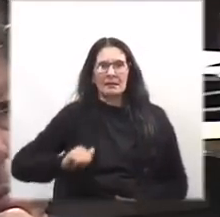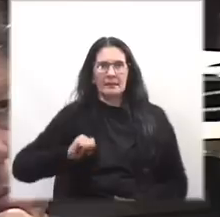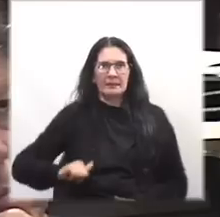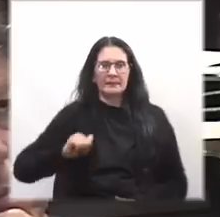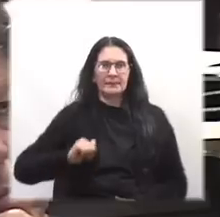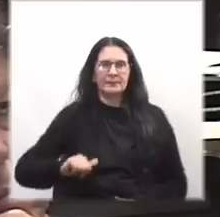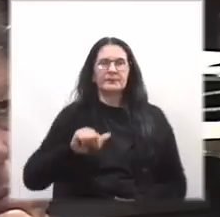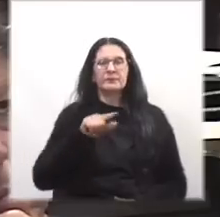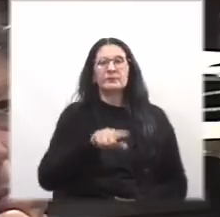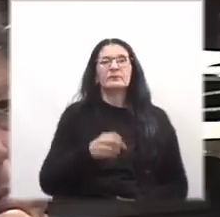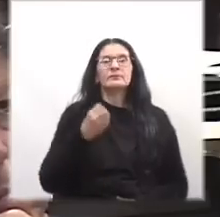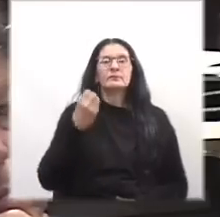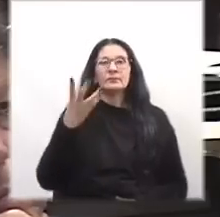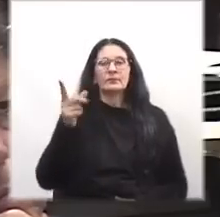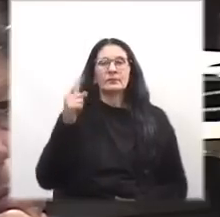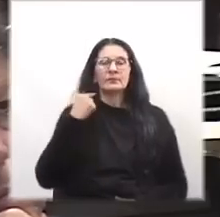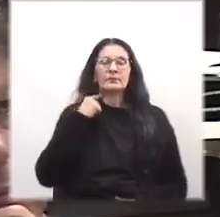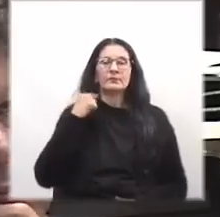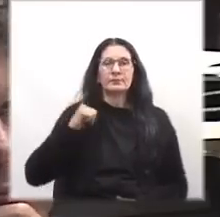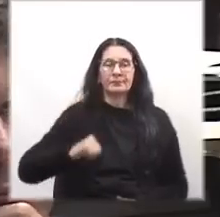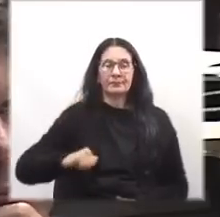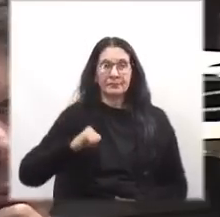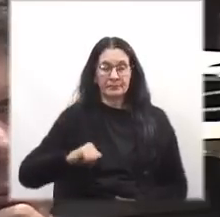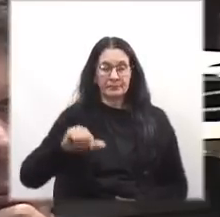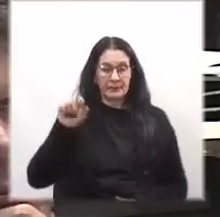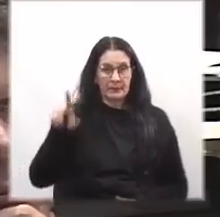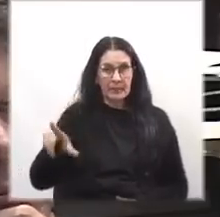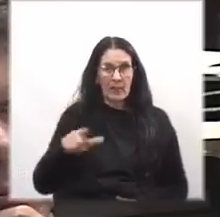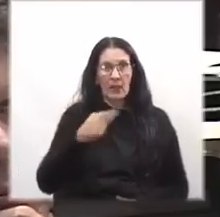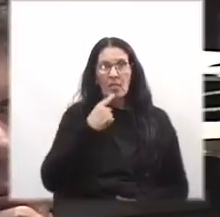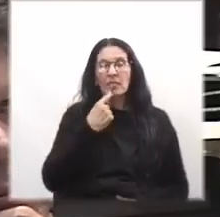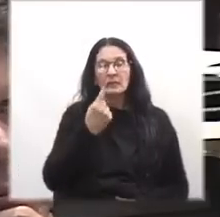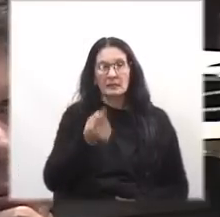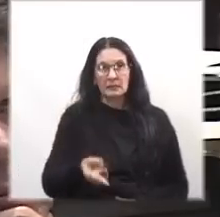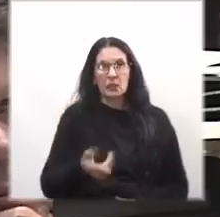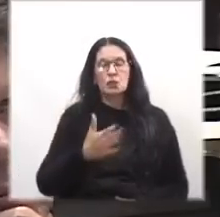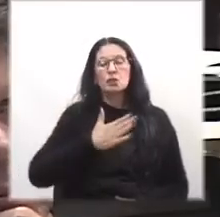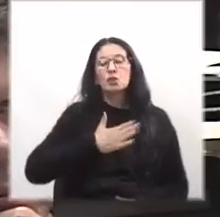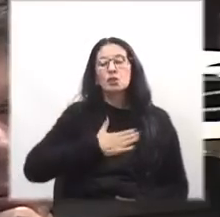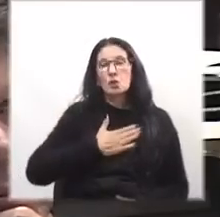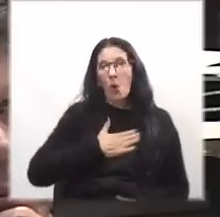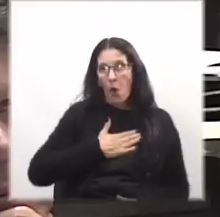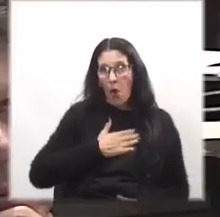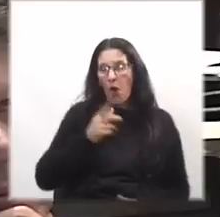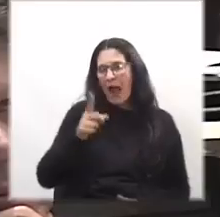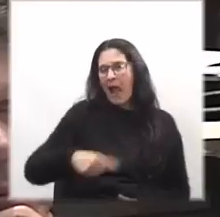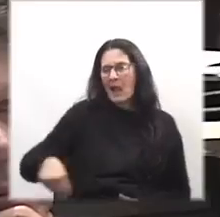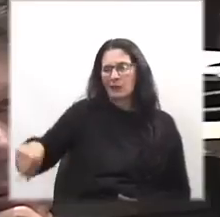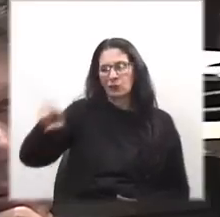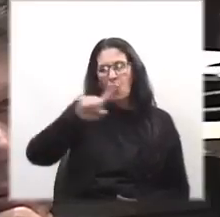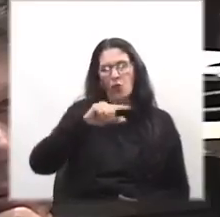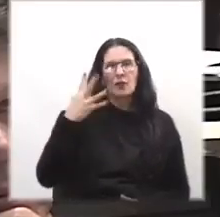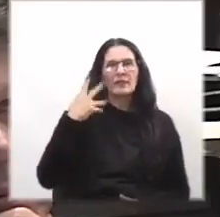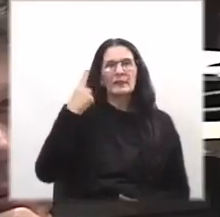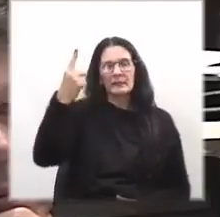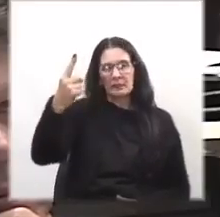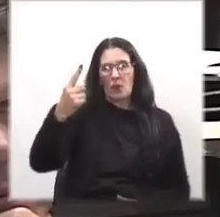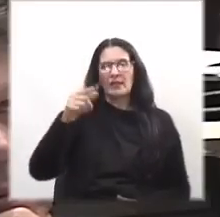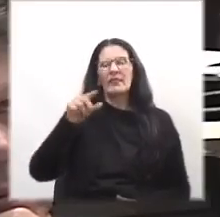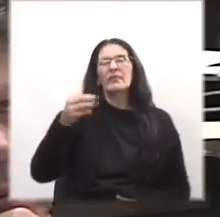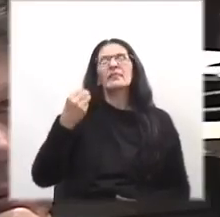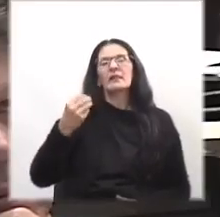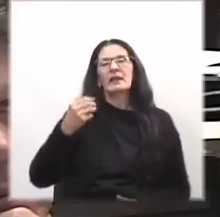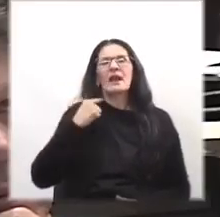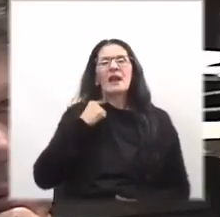y cuando archivó gas hallado señor presidente en el dictamen dice yo hubiera mandado a todos los directores de gas hallado